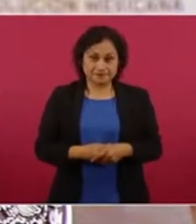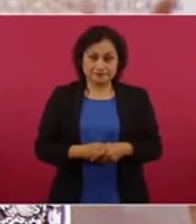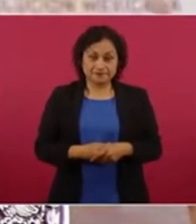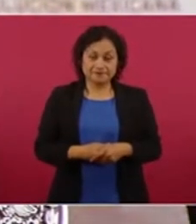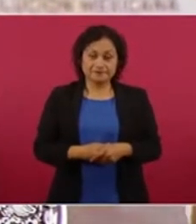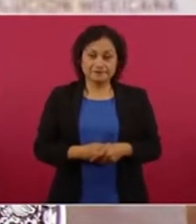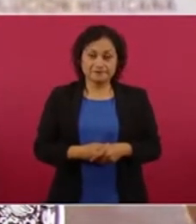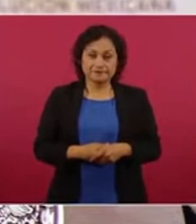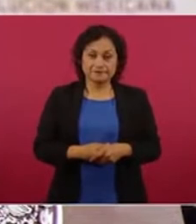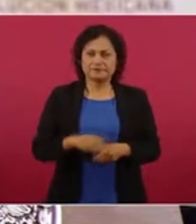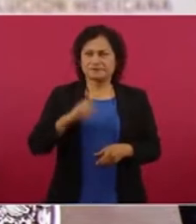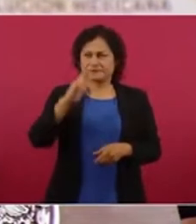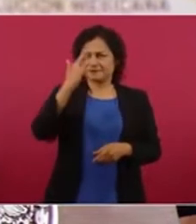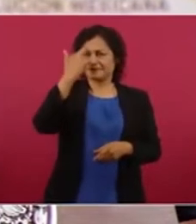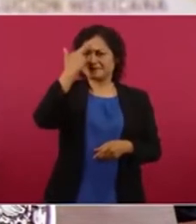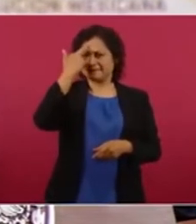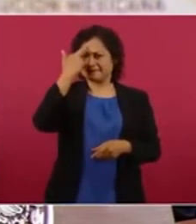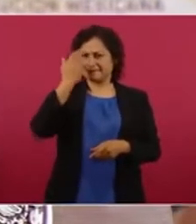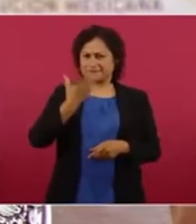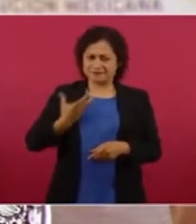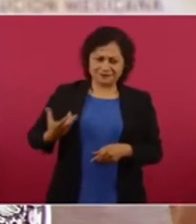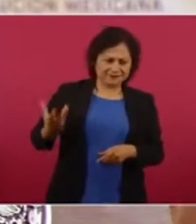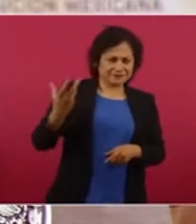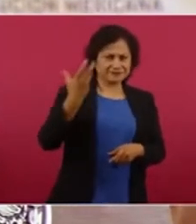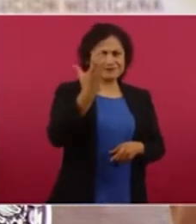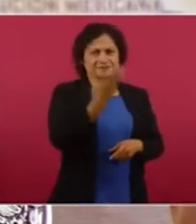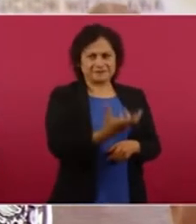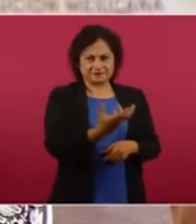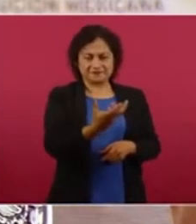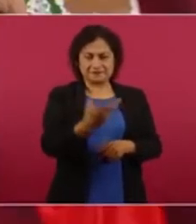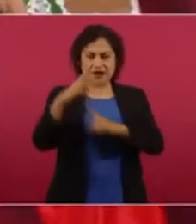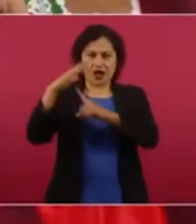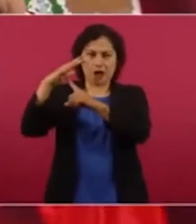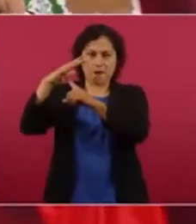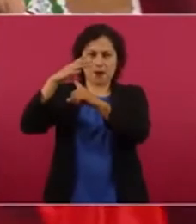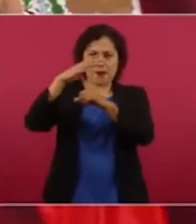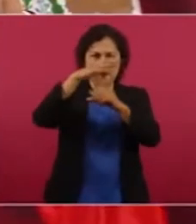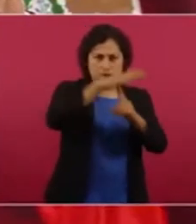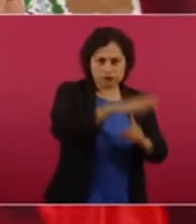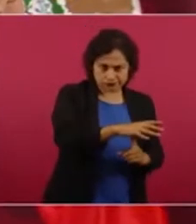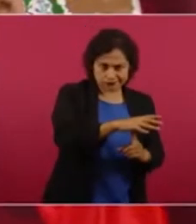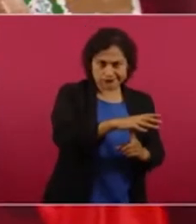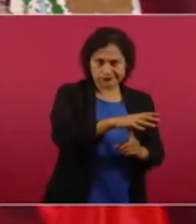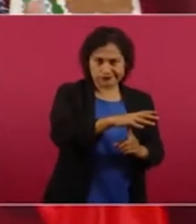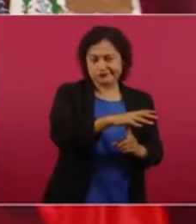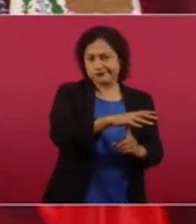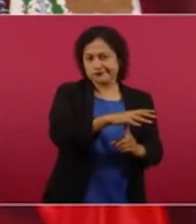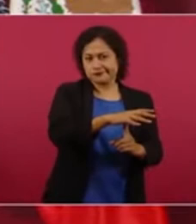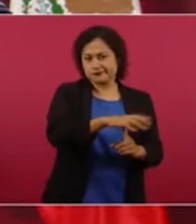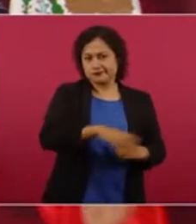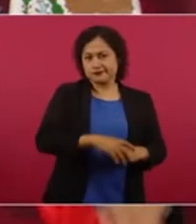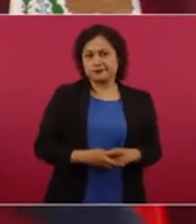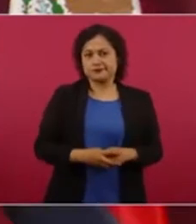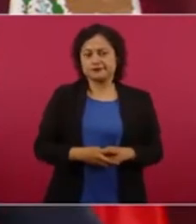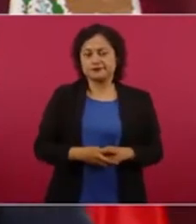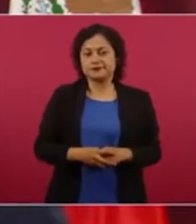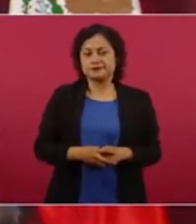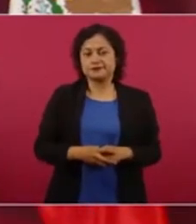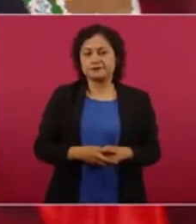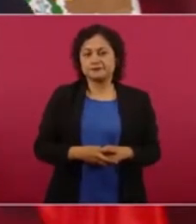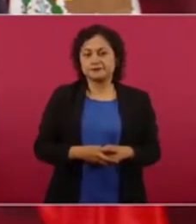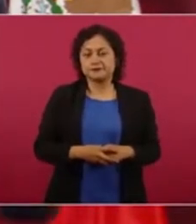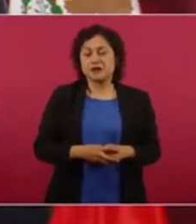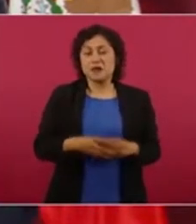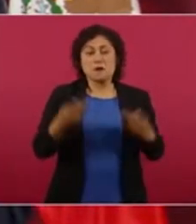llegamos aterrizó el helicóptero y estaba todo el